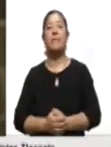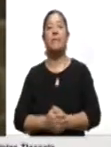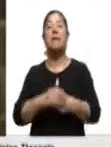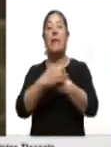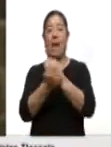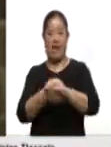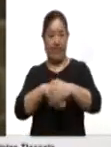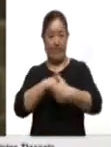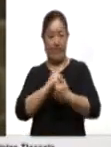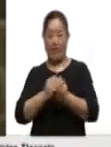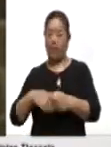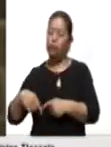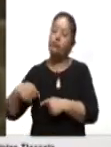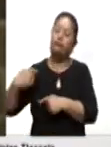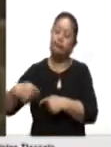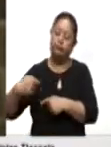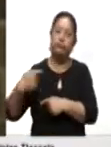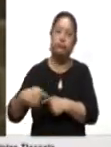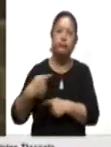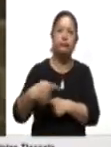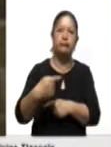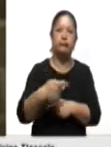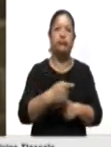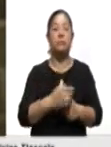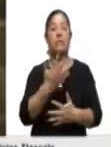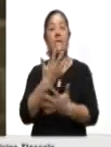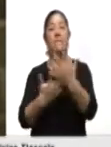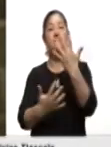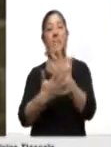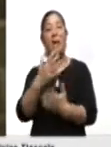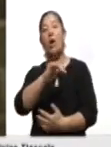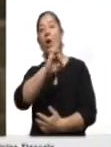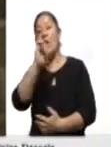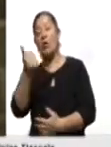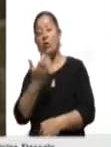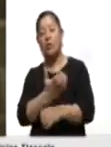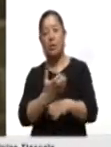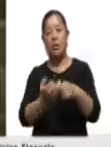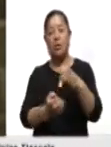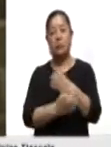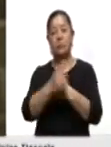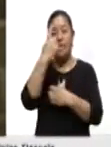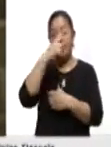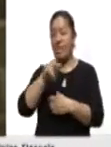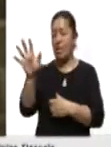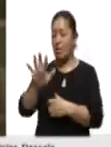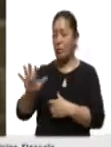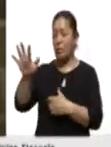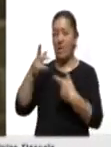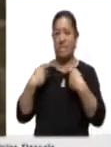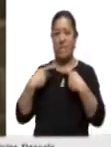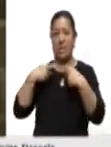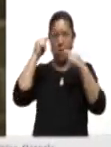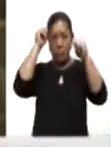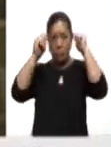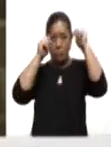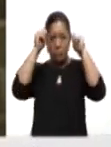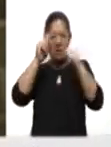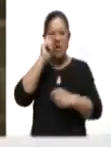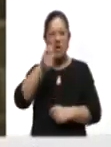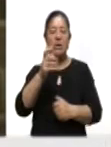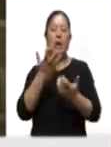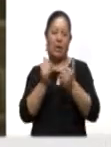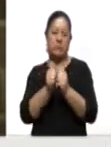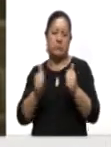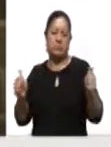constante de manos. Otra cosa muy importante para nuestros turistas es la sana distancia, como lo